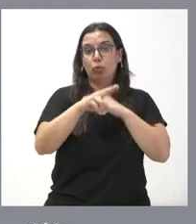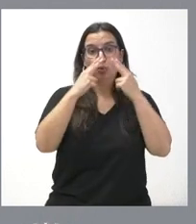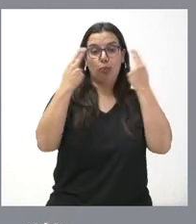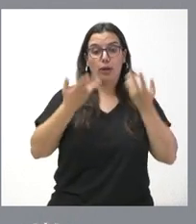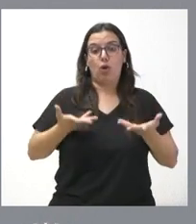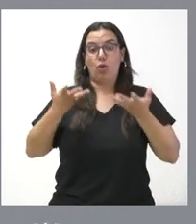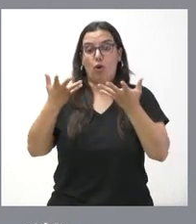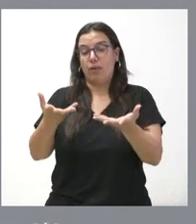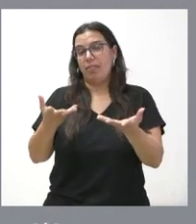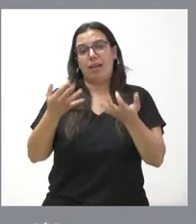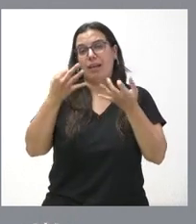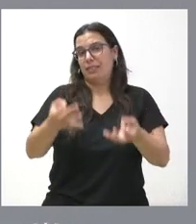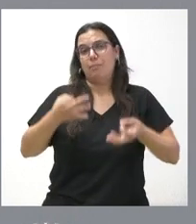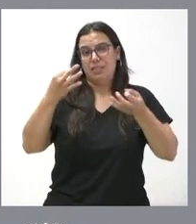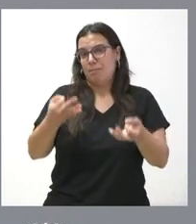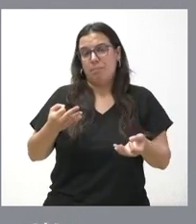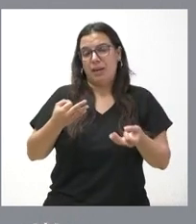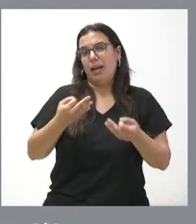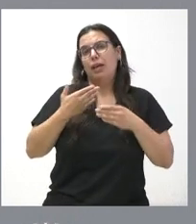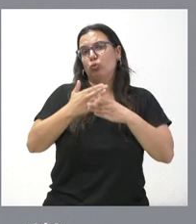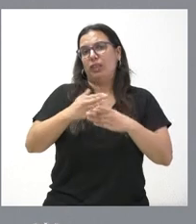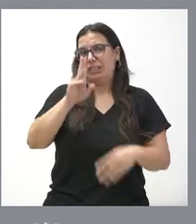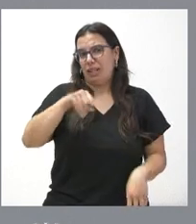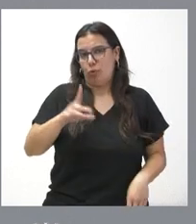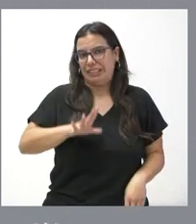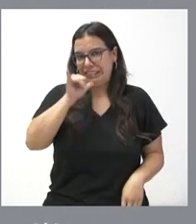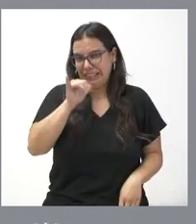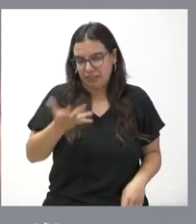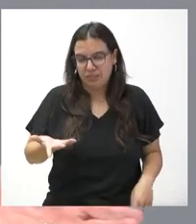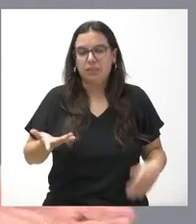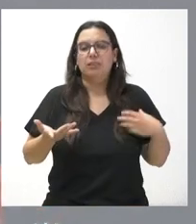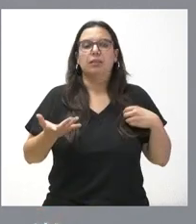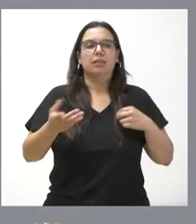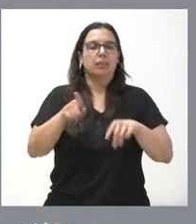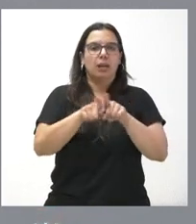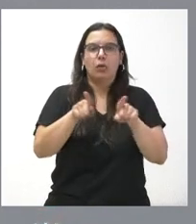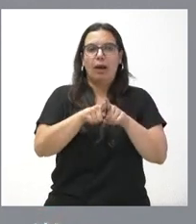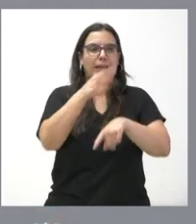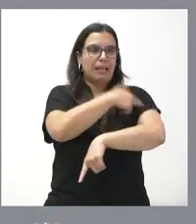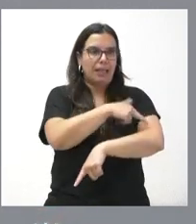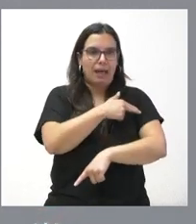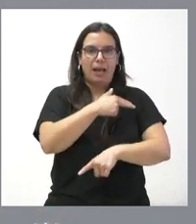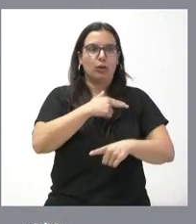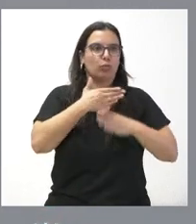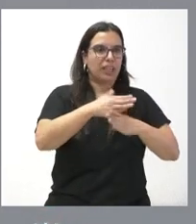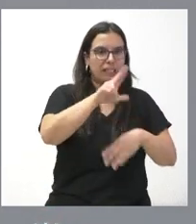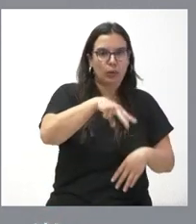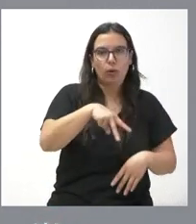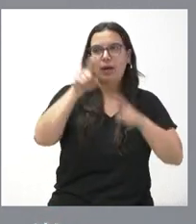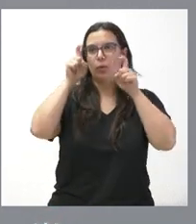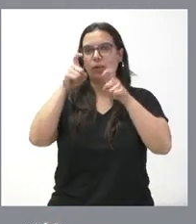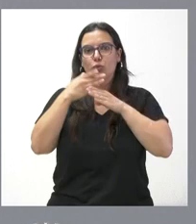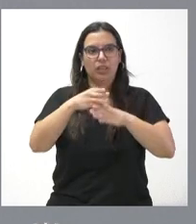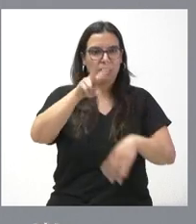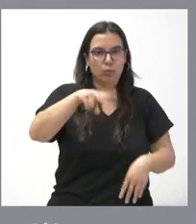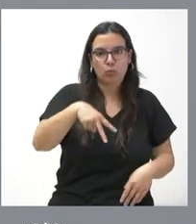Lo es en el ámbito sanitario, porque si usted pregunta la sanidad siempre parecerá insuficiente. Lo es en el ámbito educativo, lo es en el ámbito de los servicios sociales,